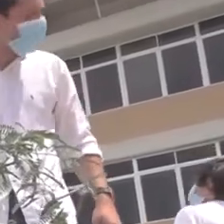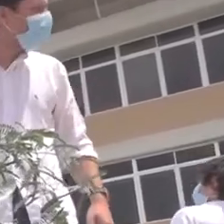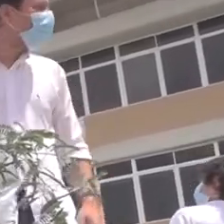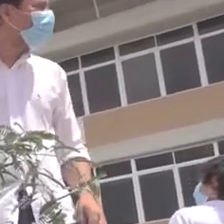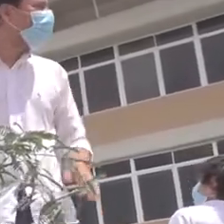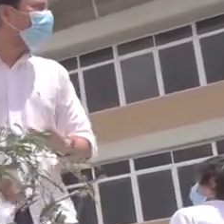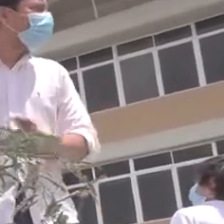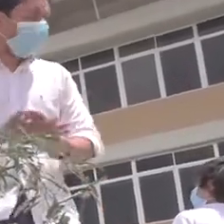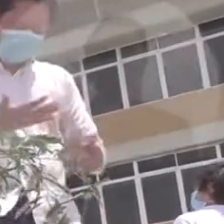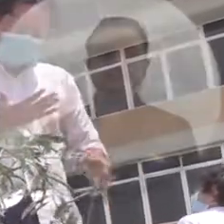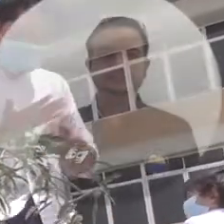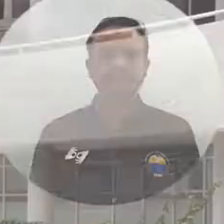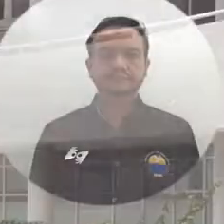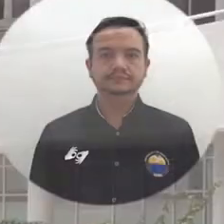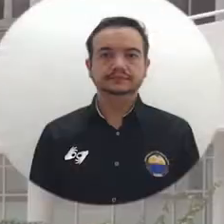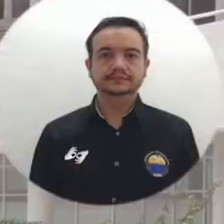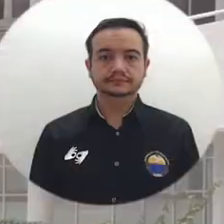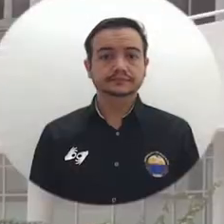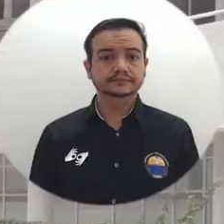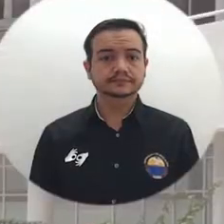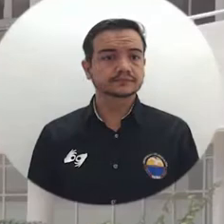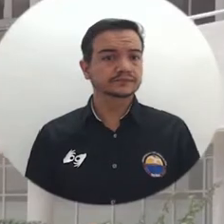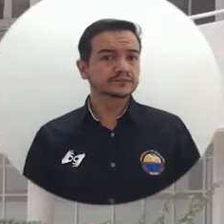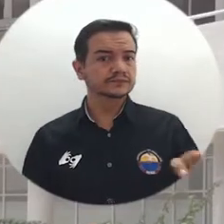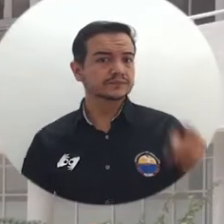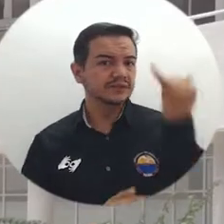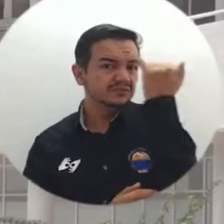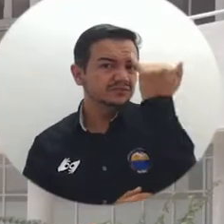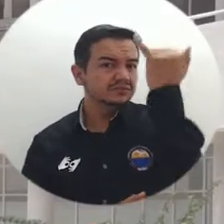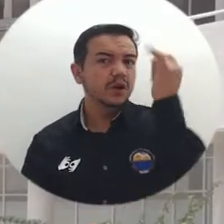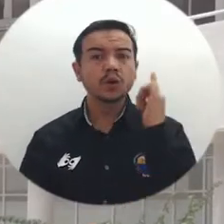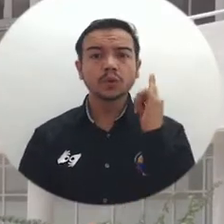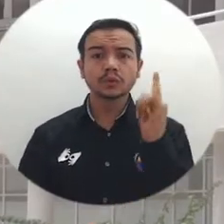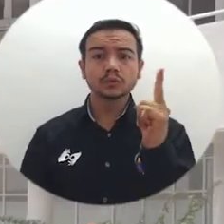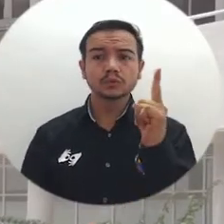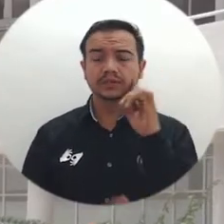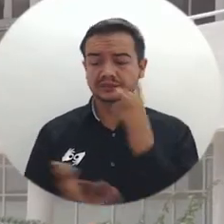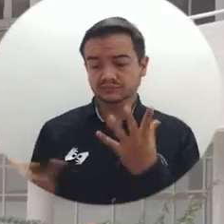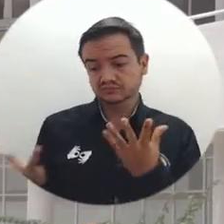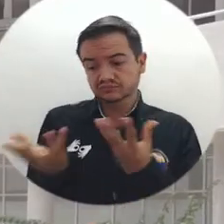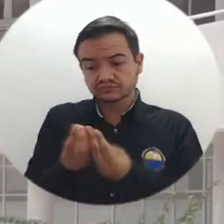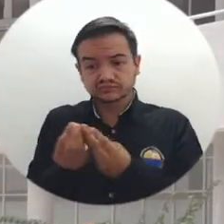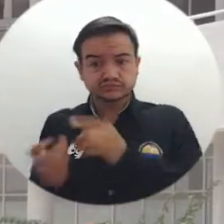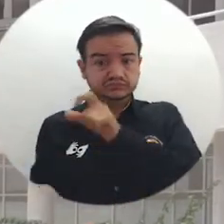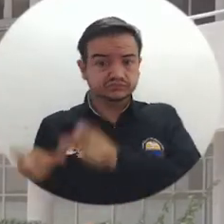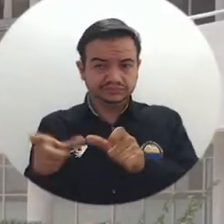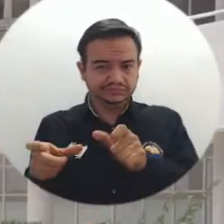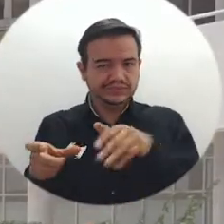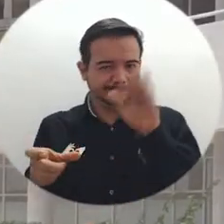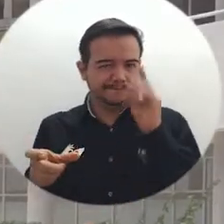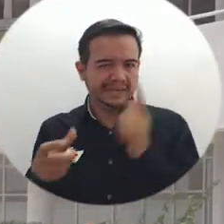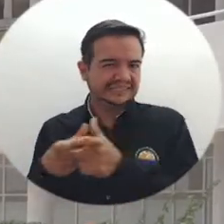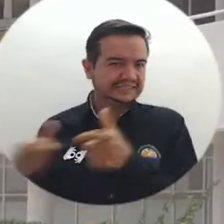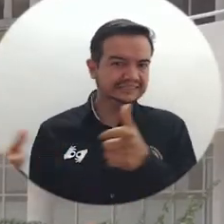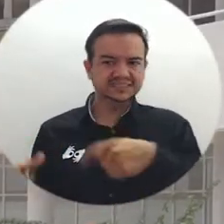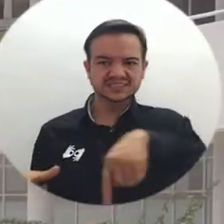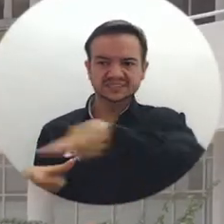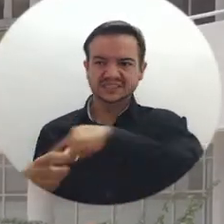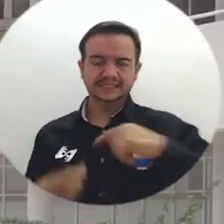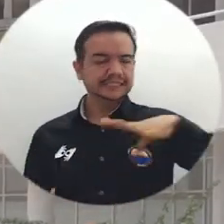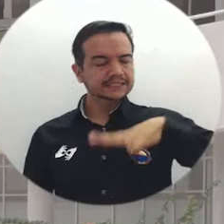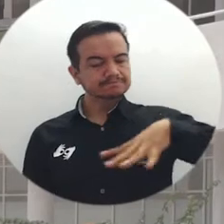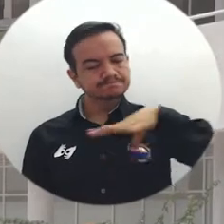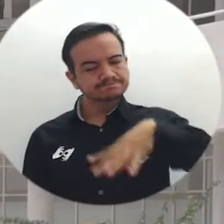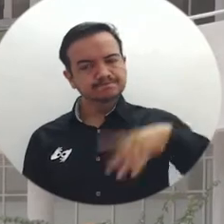Música Esa iniciativa surgió por la inconformidad que tenemos algunos compañeros, me atrevería a decir que la gran mayoría,